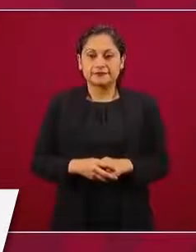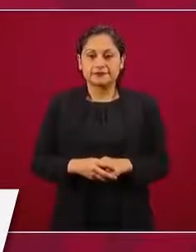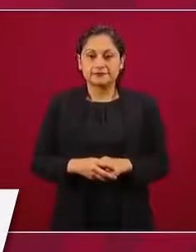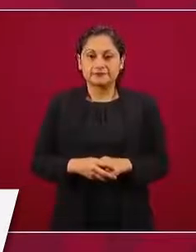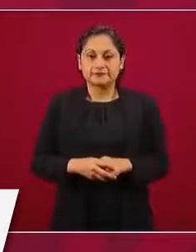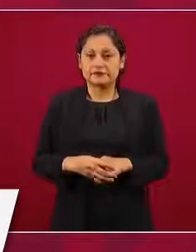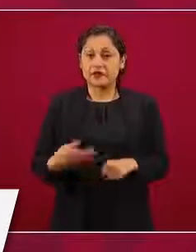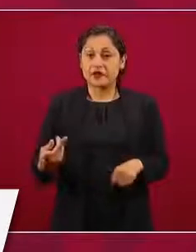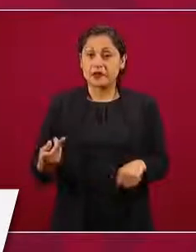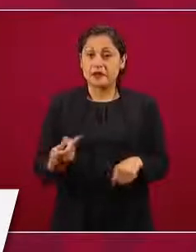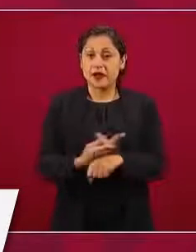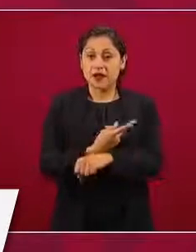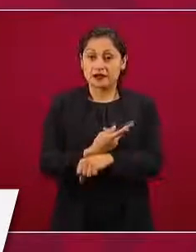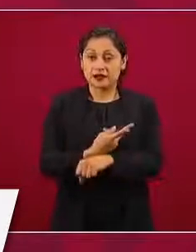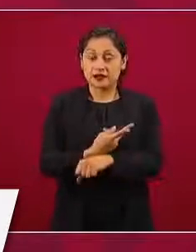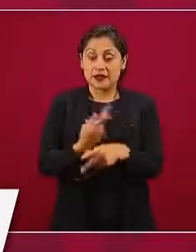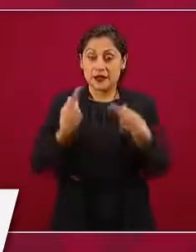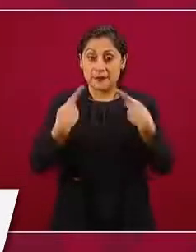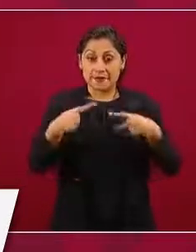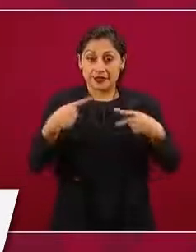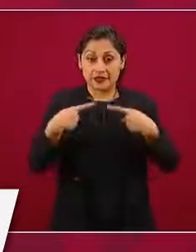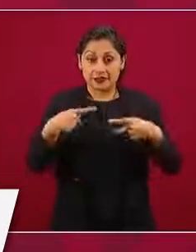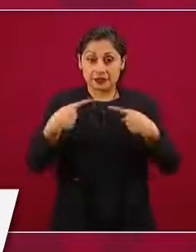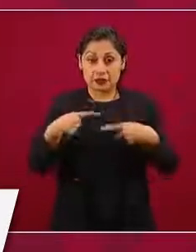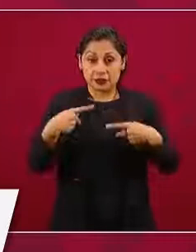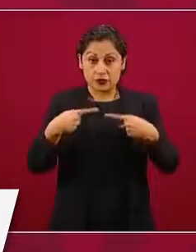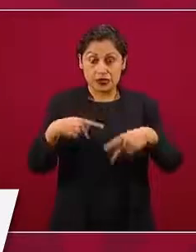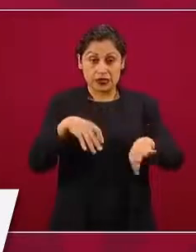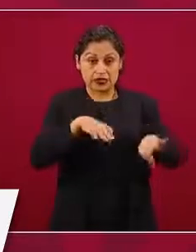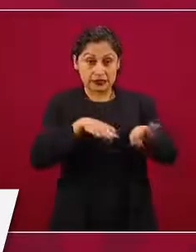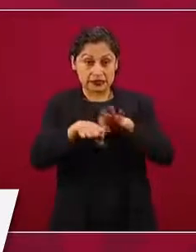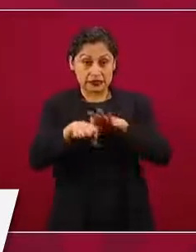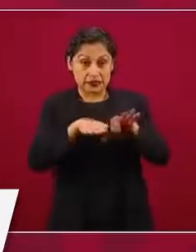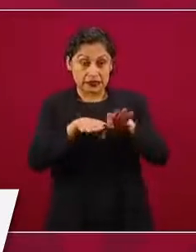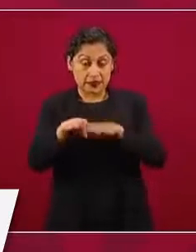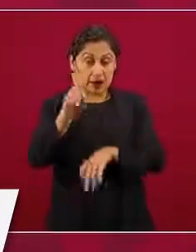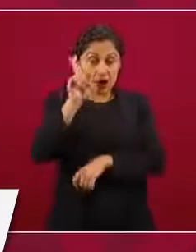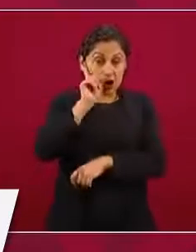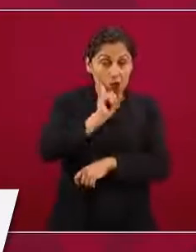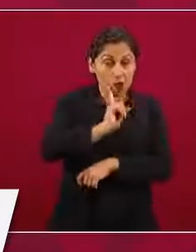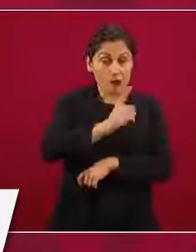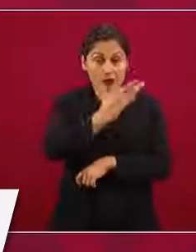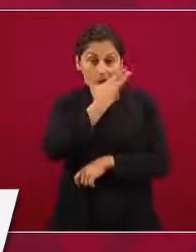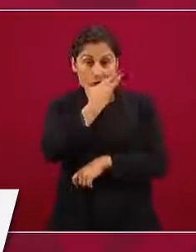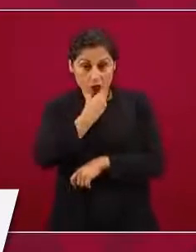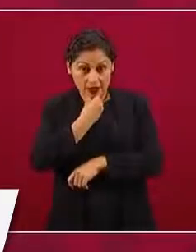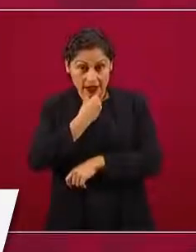el número de trabajadoras y trabajadores tres,